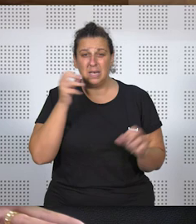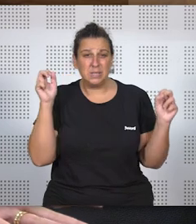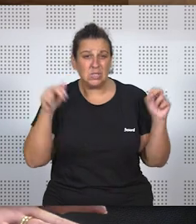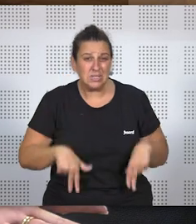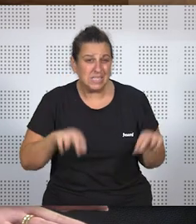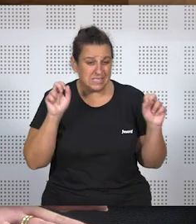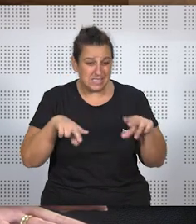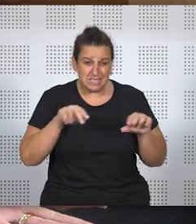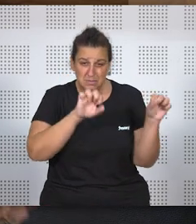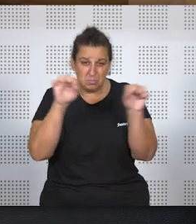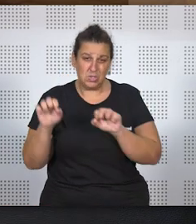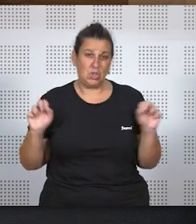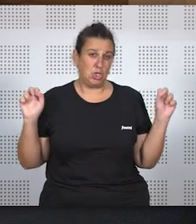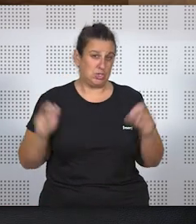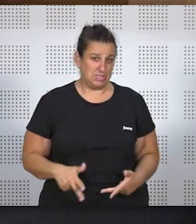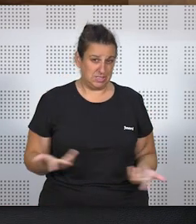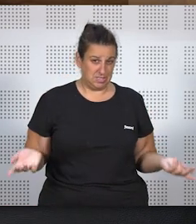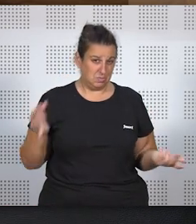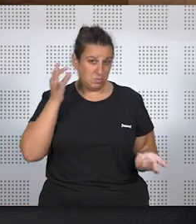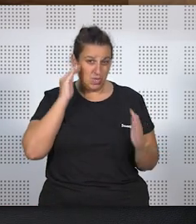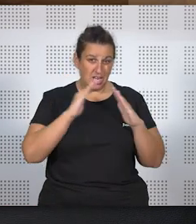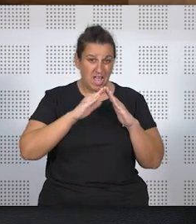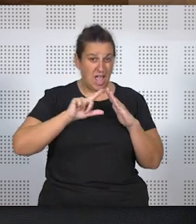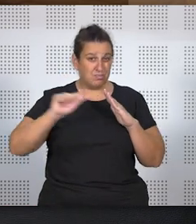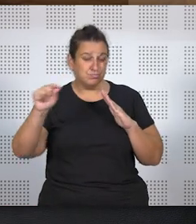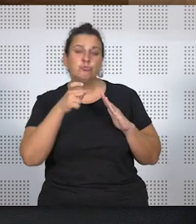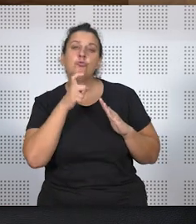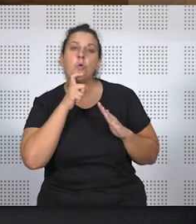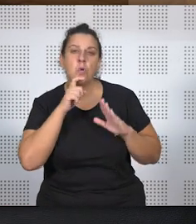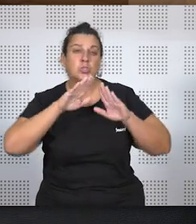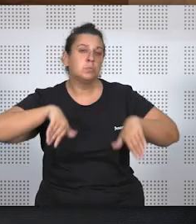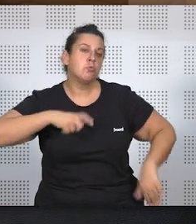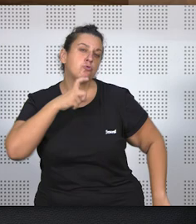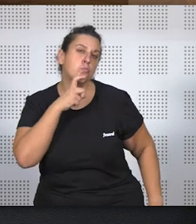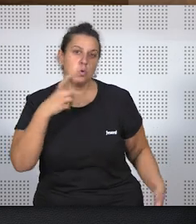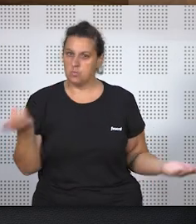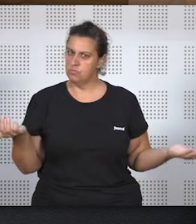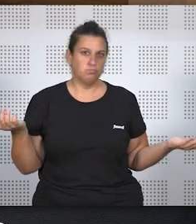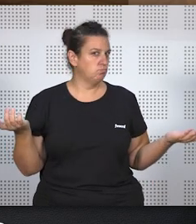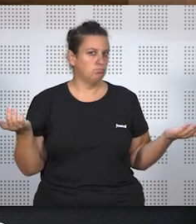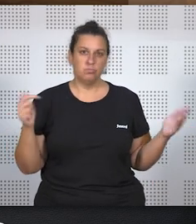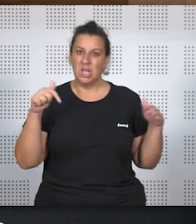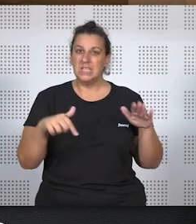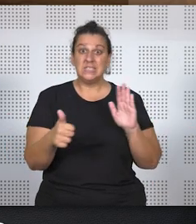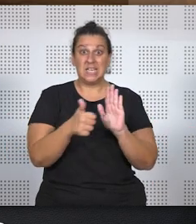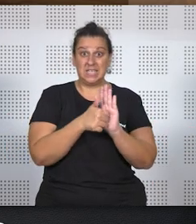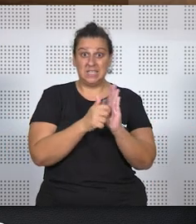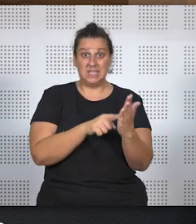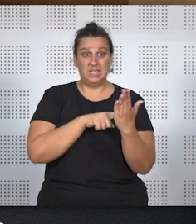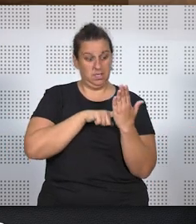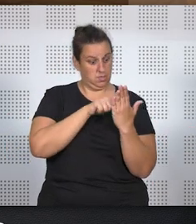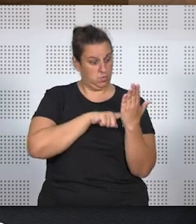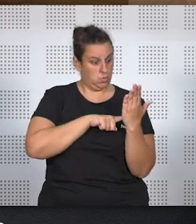y absolutamente desprotegida. ¿Cómo va a abandonar el domicilio? ¿Cómo va a pedir la separación? Y este artículo así